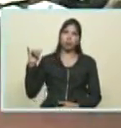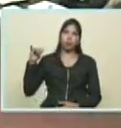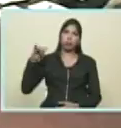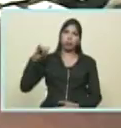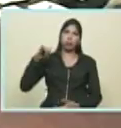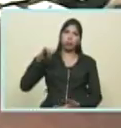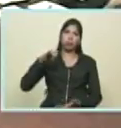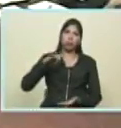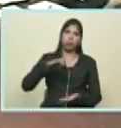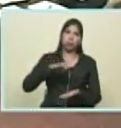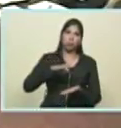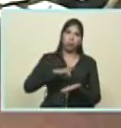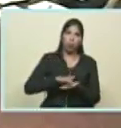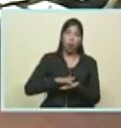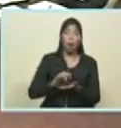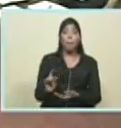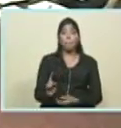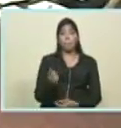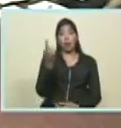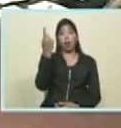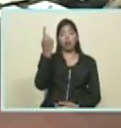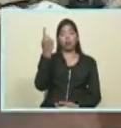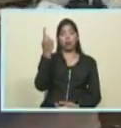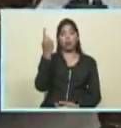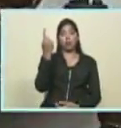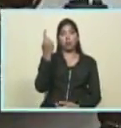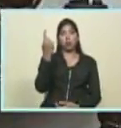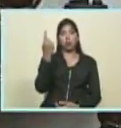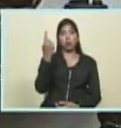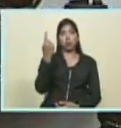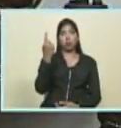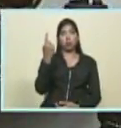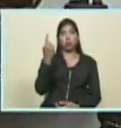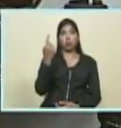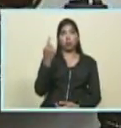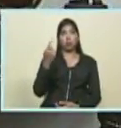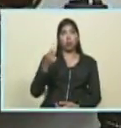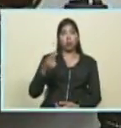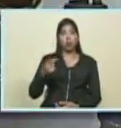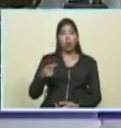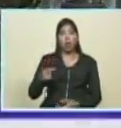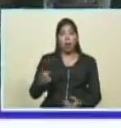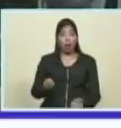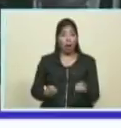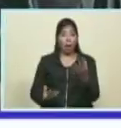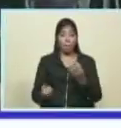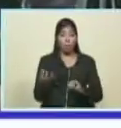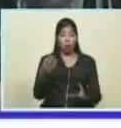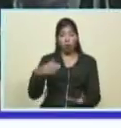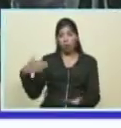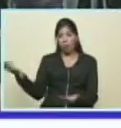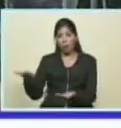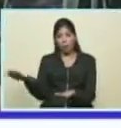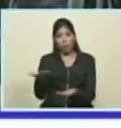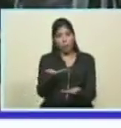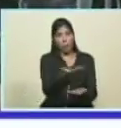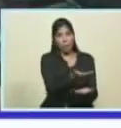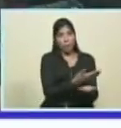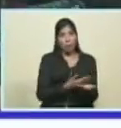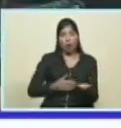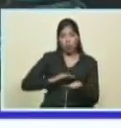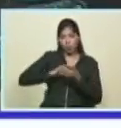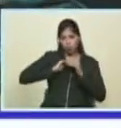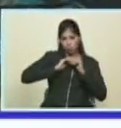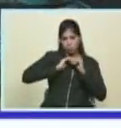aterrizando primera vez que este avión aterriza a campo travieso limpiaron un terreno hasta donde pudieron limpiarlo